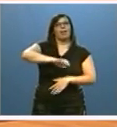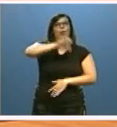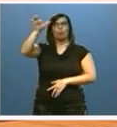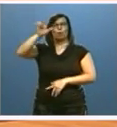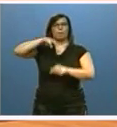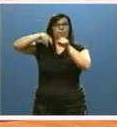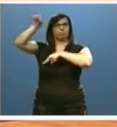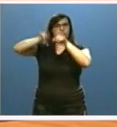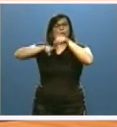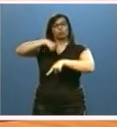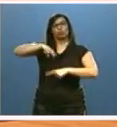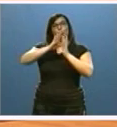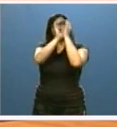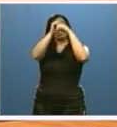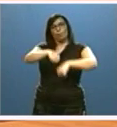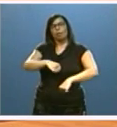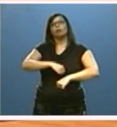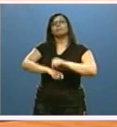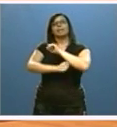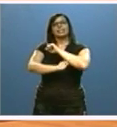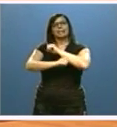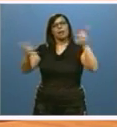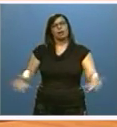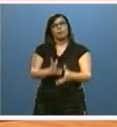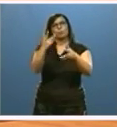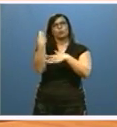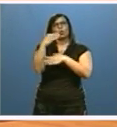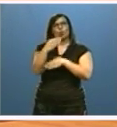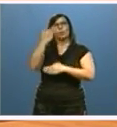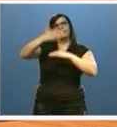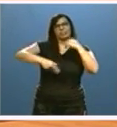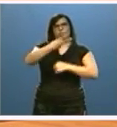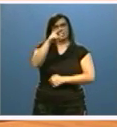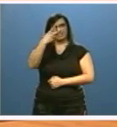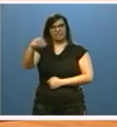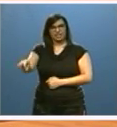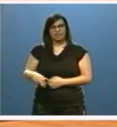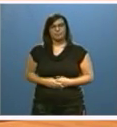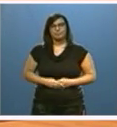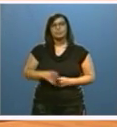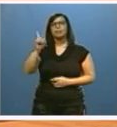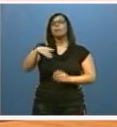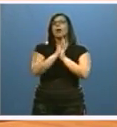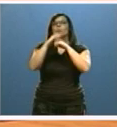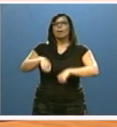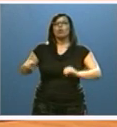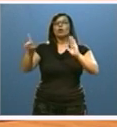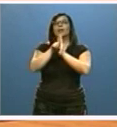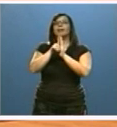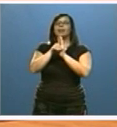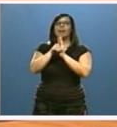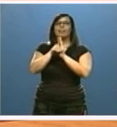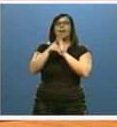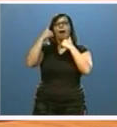con el Consejo de la Juventud la Estrategia de Impulso Joven 2020. Hemos aprobado el Decreto de la Red de Atención a las Personas